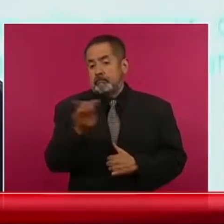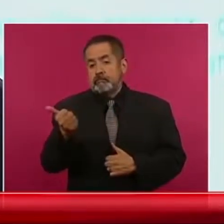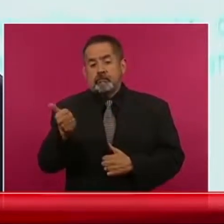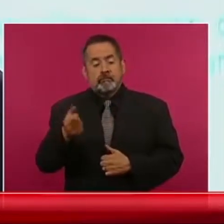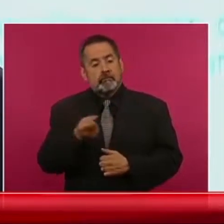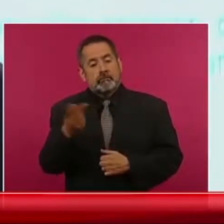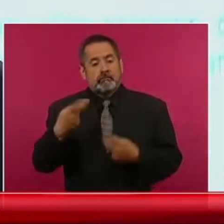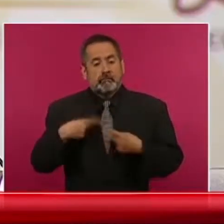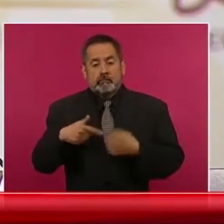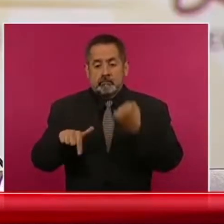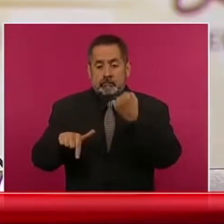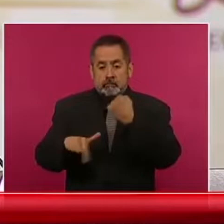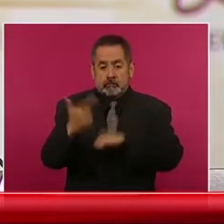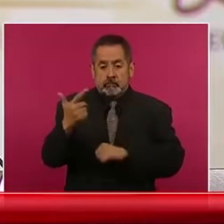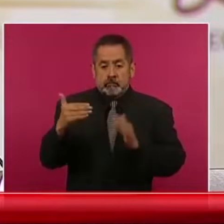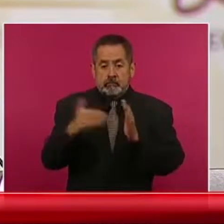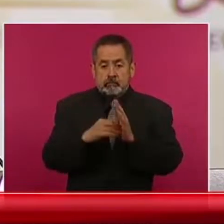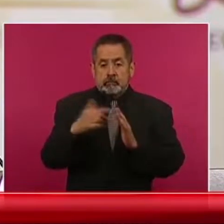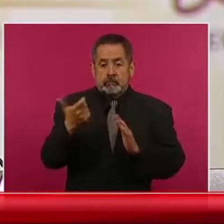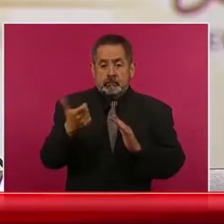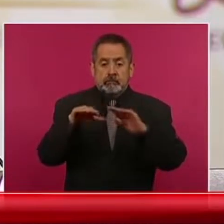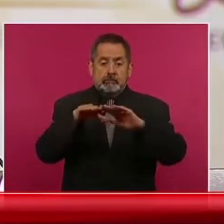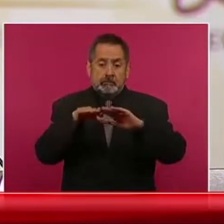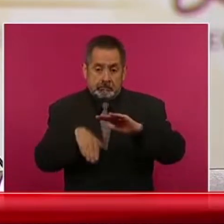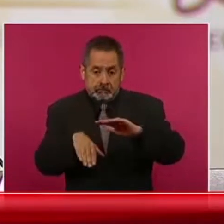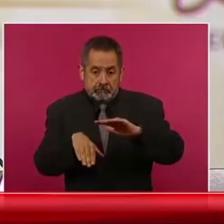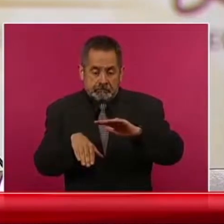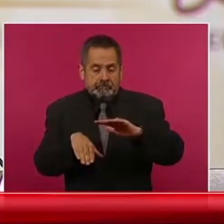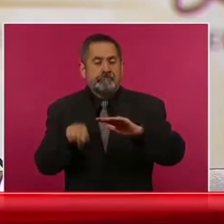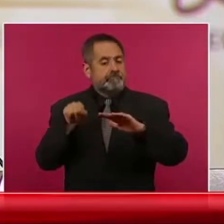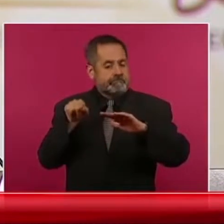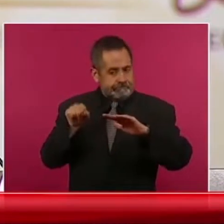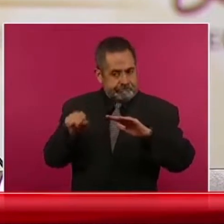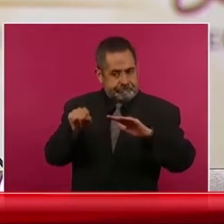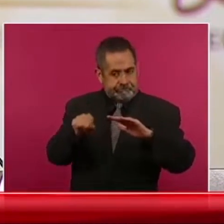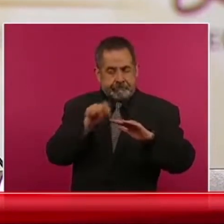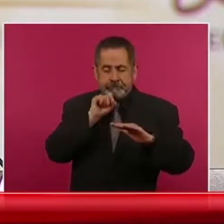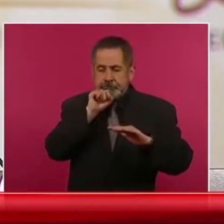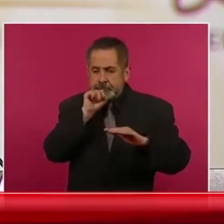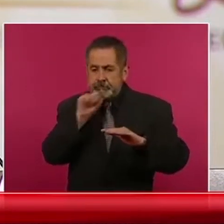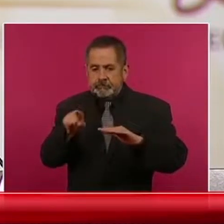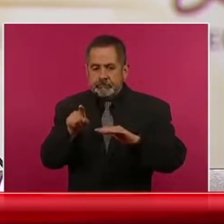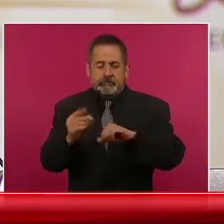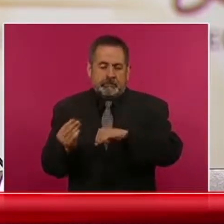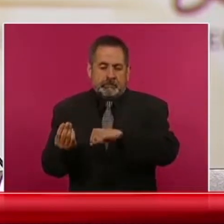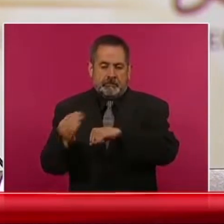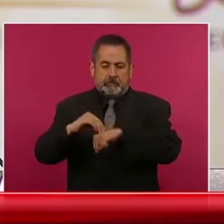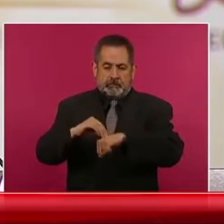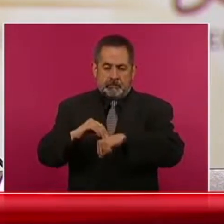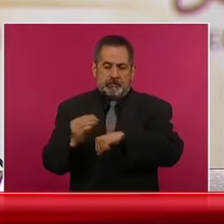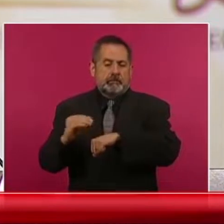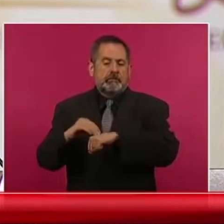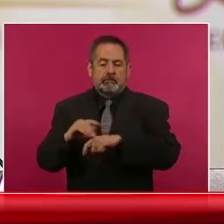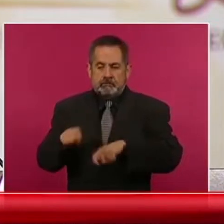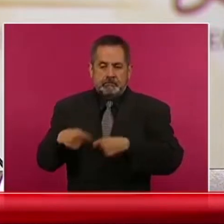mensuales, los cuales también van a recibir un incremento.